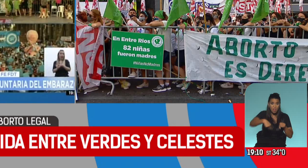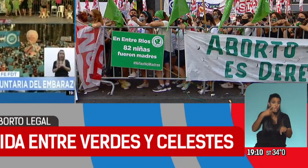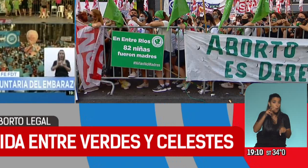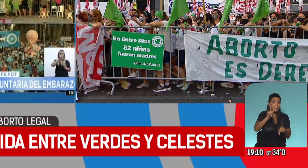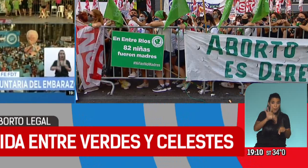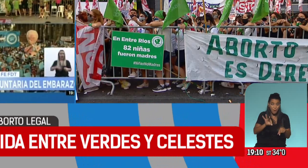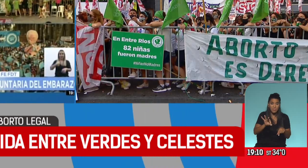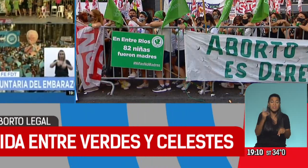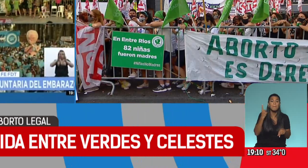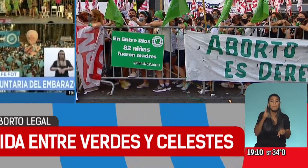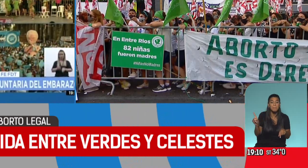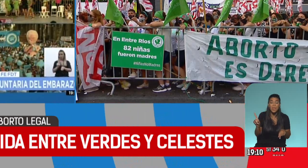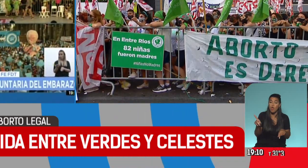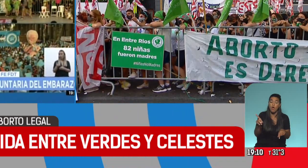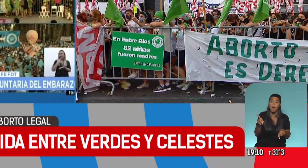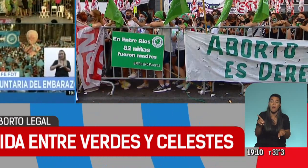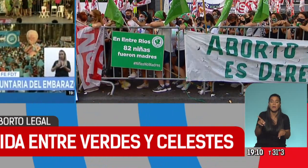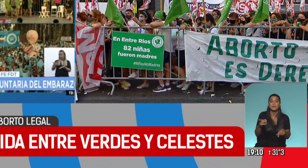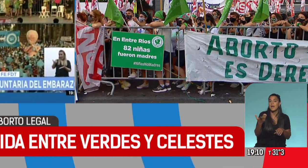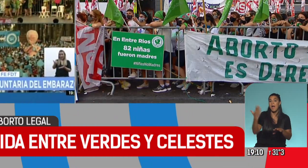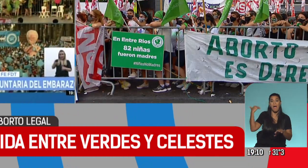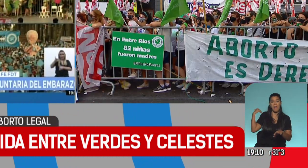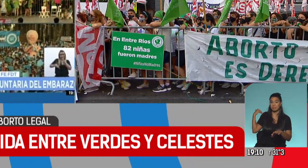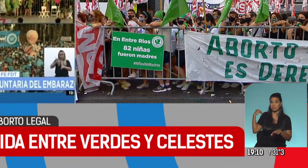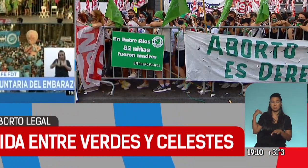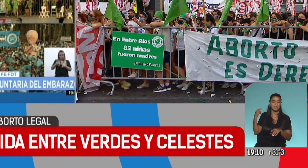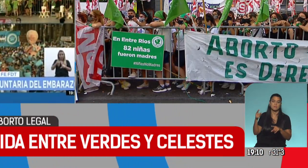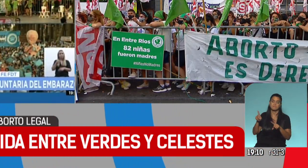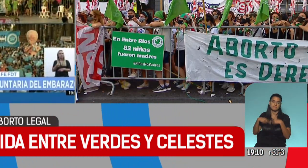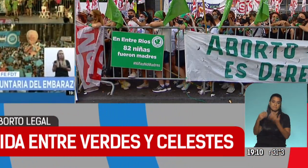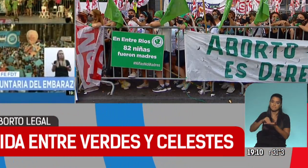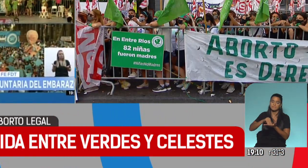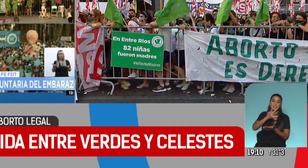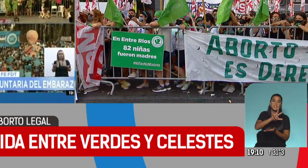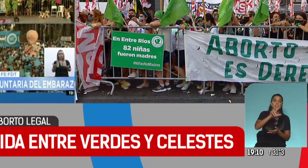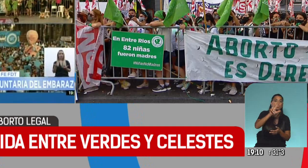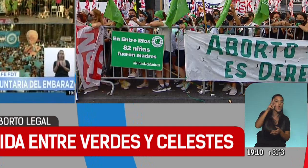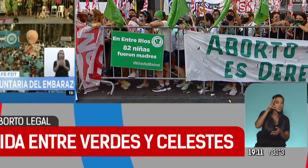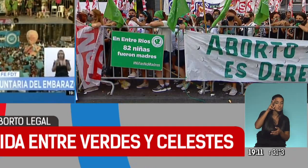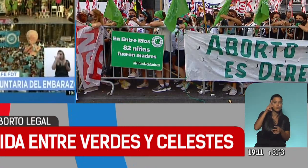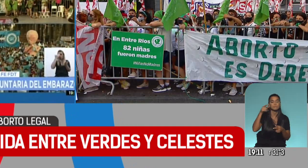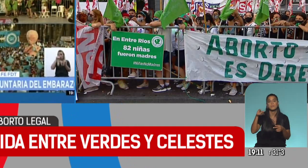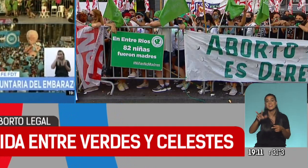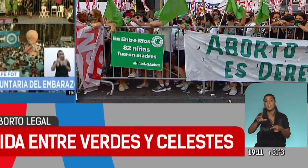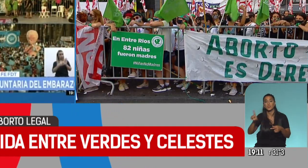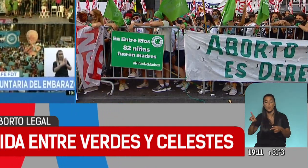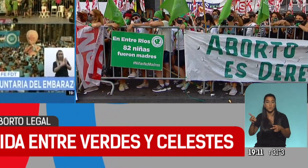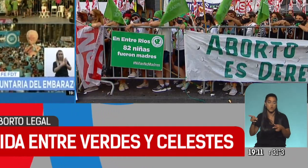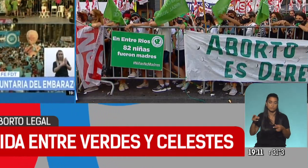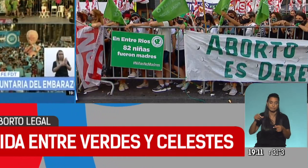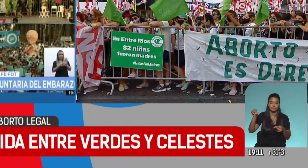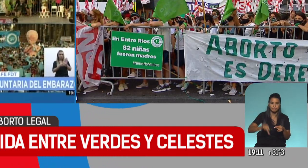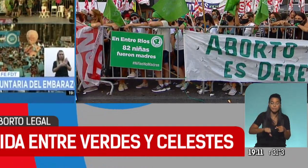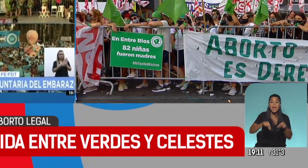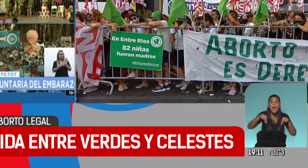pero finalmente no pudo en la Cámara Alta. Ahí fue de 38 a 31 la votación. Ahora se cree que está